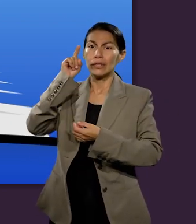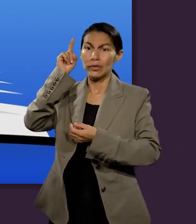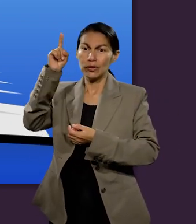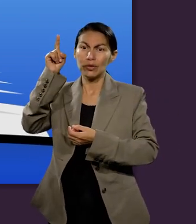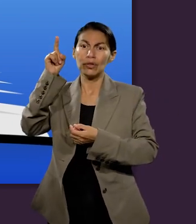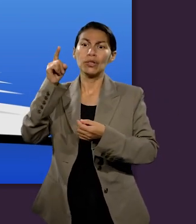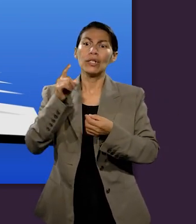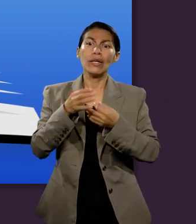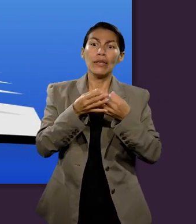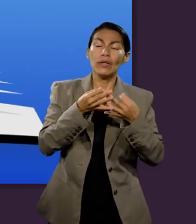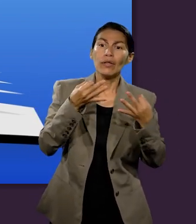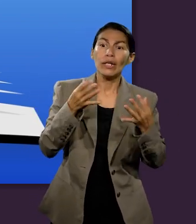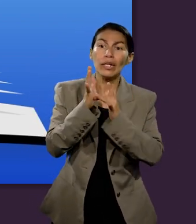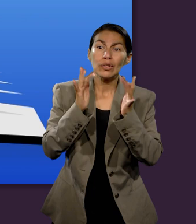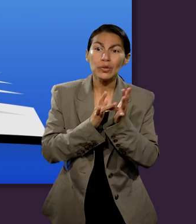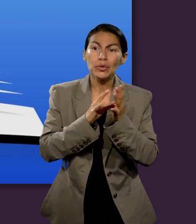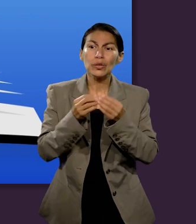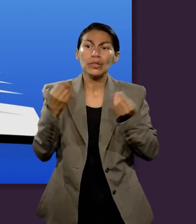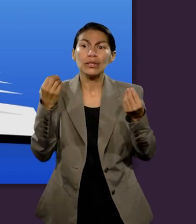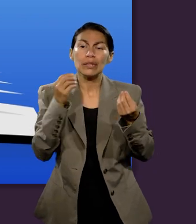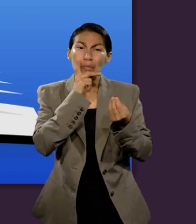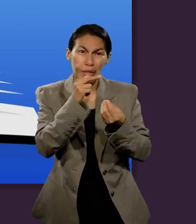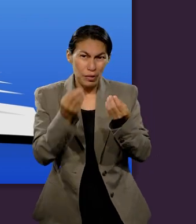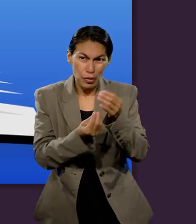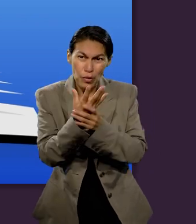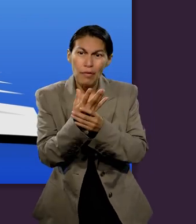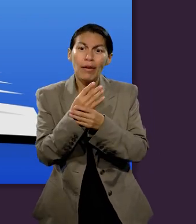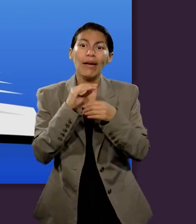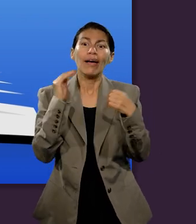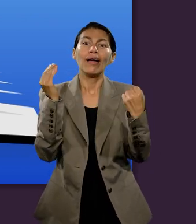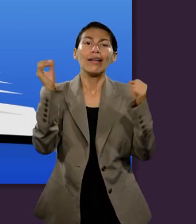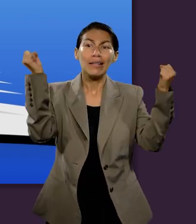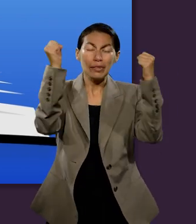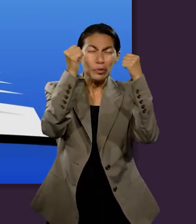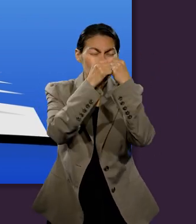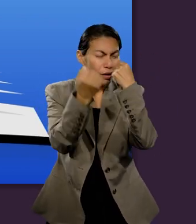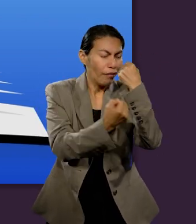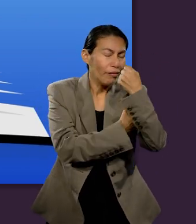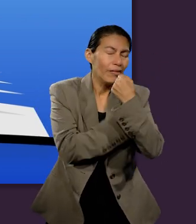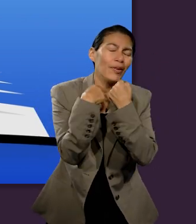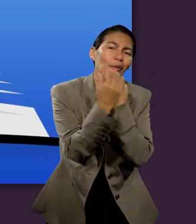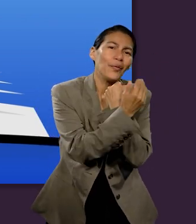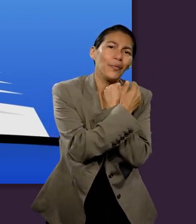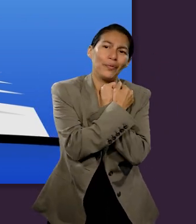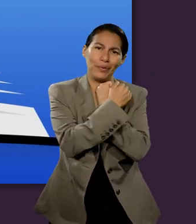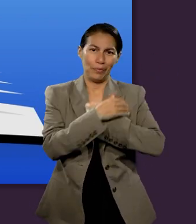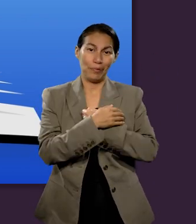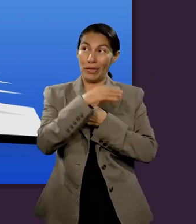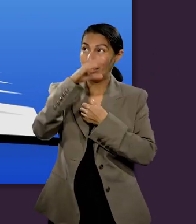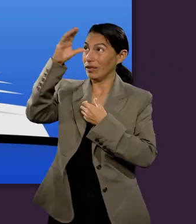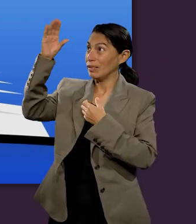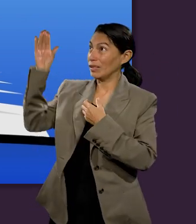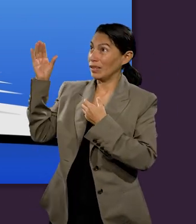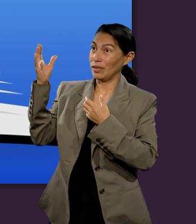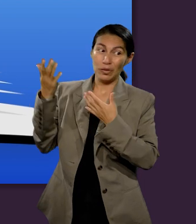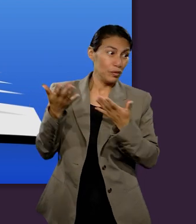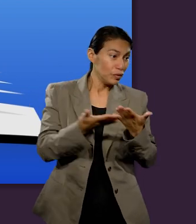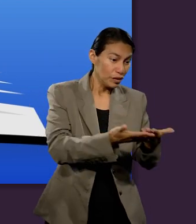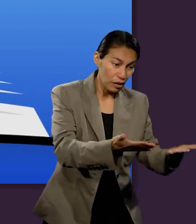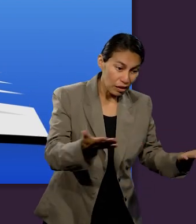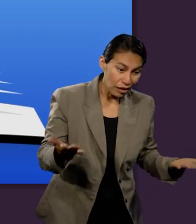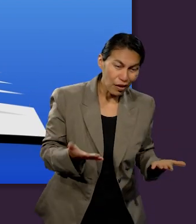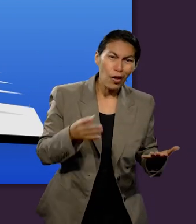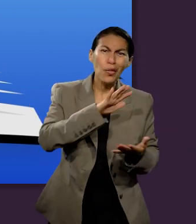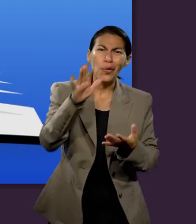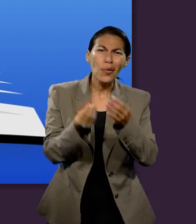nuevos y una tierra nueva. Y en tu boca he puesto mis palabras y con la sombra de mi mano te cubrí, extendiendo los